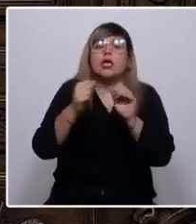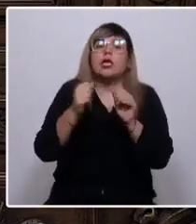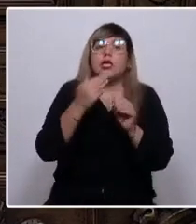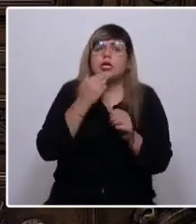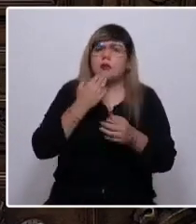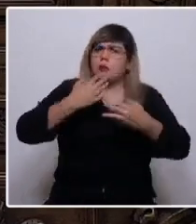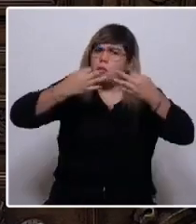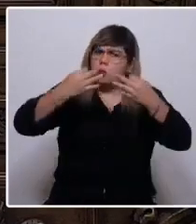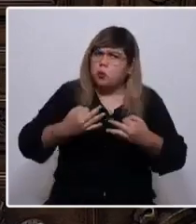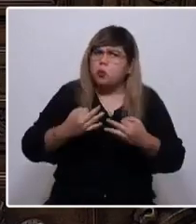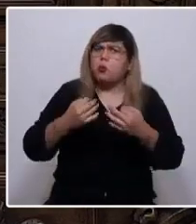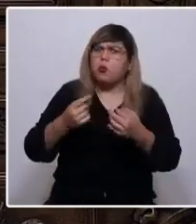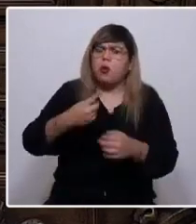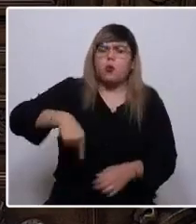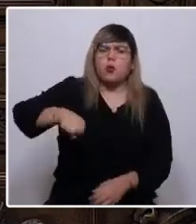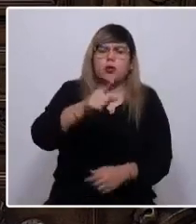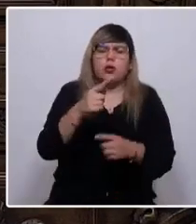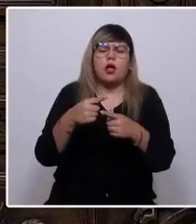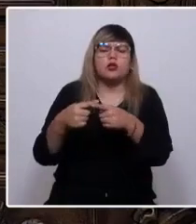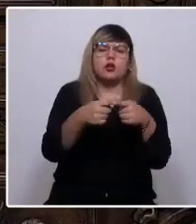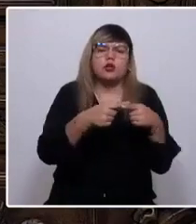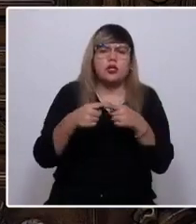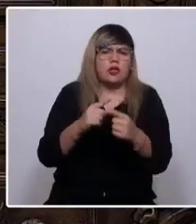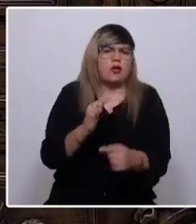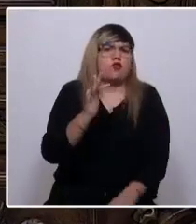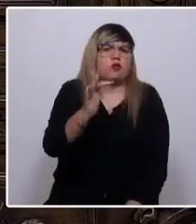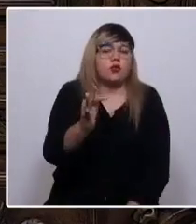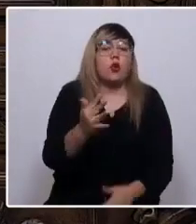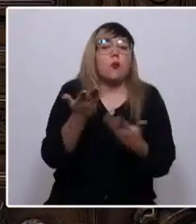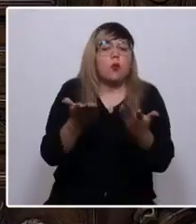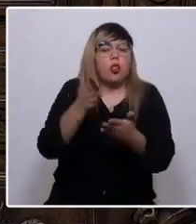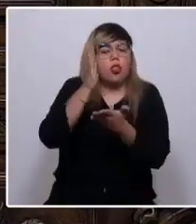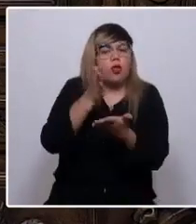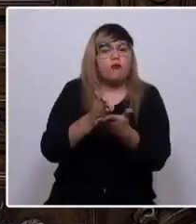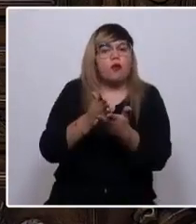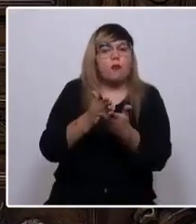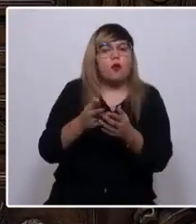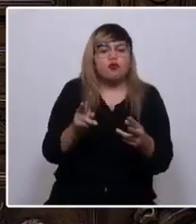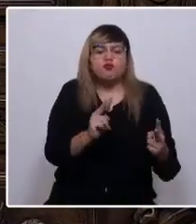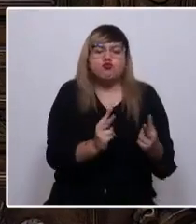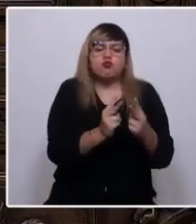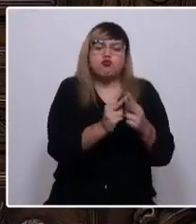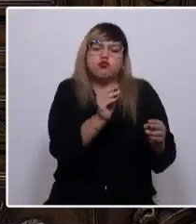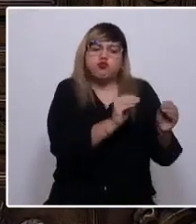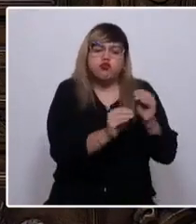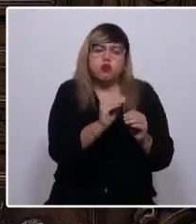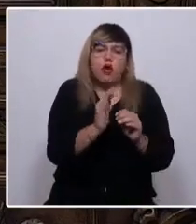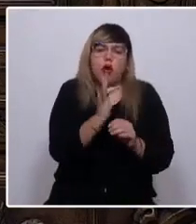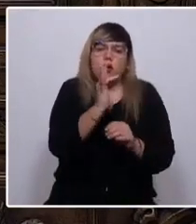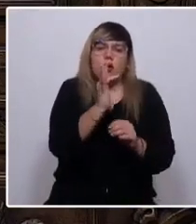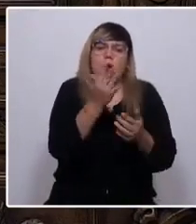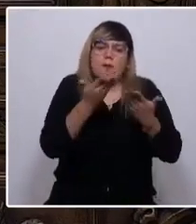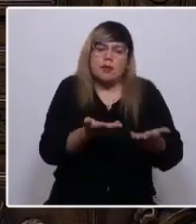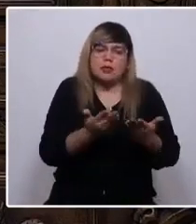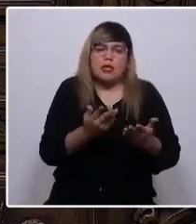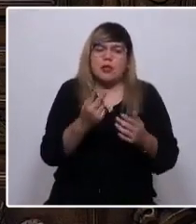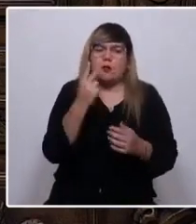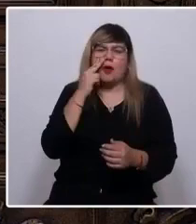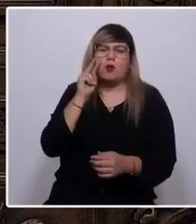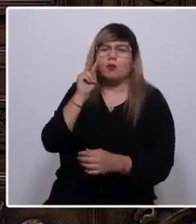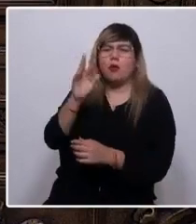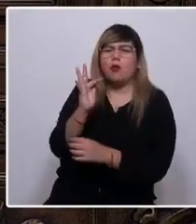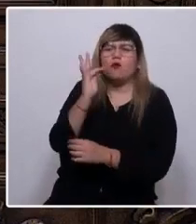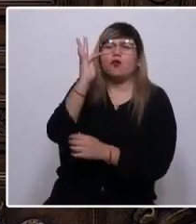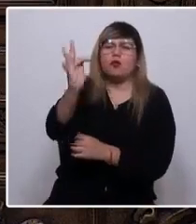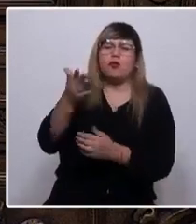determinantes para nuestra sociedad. Por eso debemos construir el presente, pero de cara al futuro y a las generaciones por